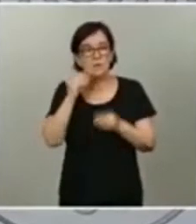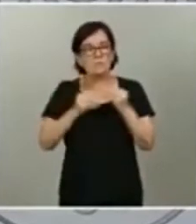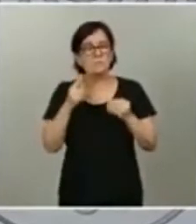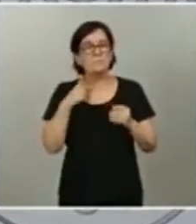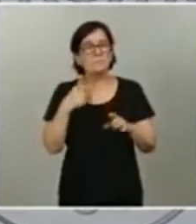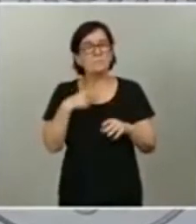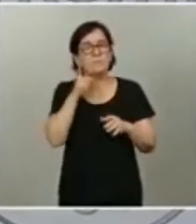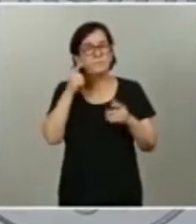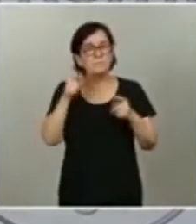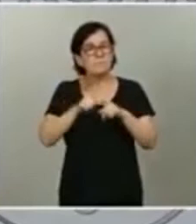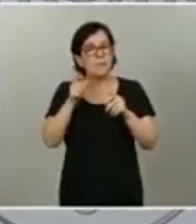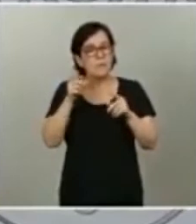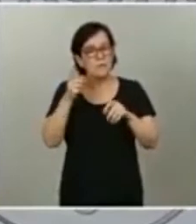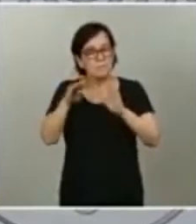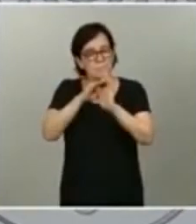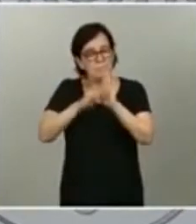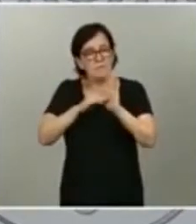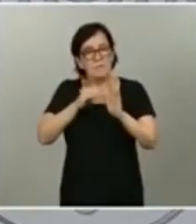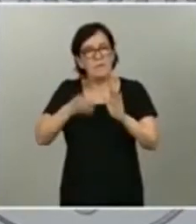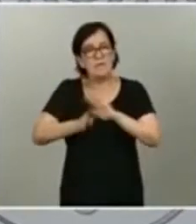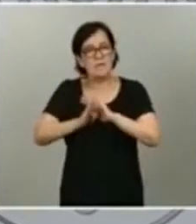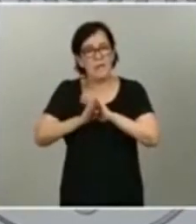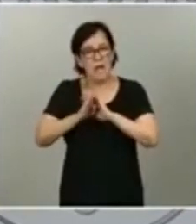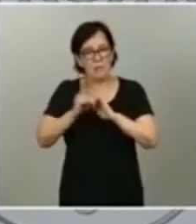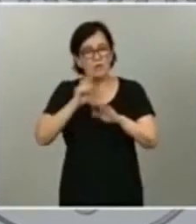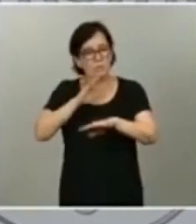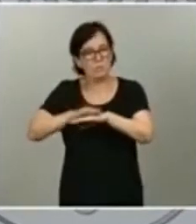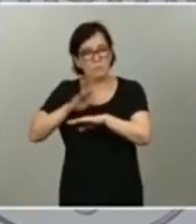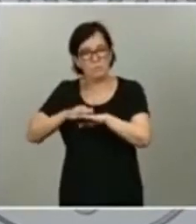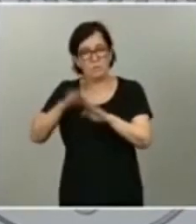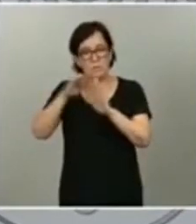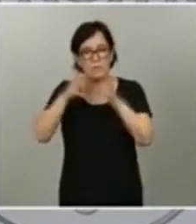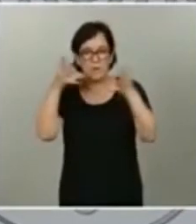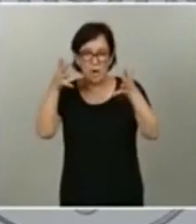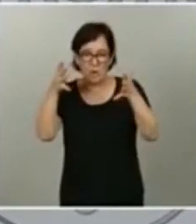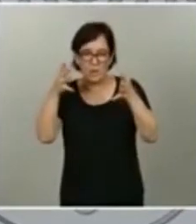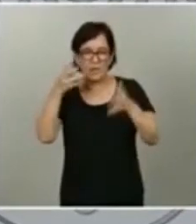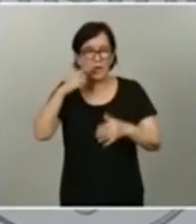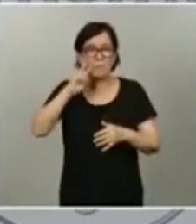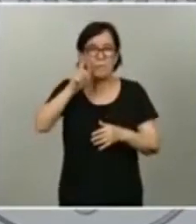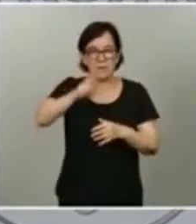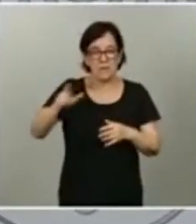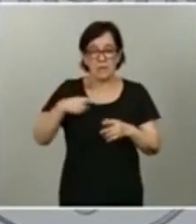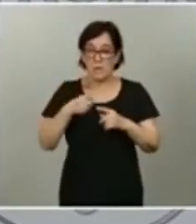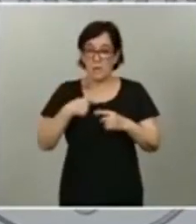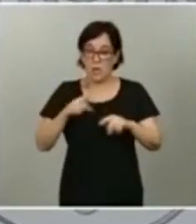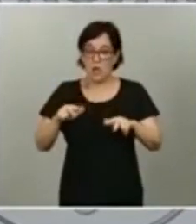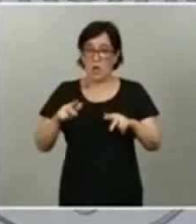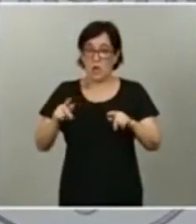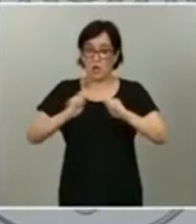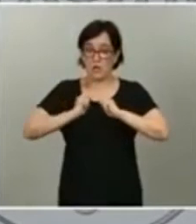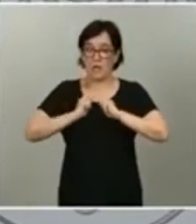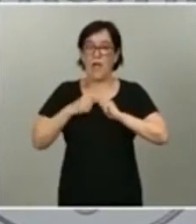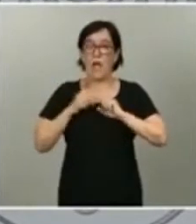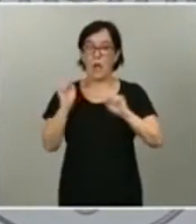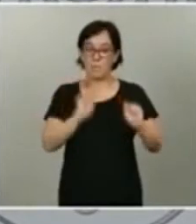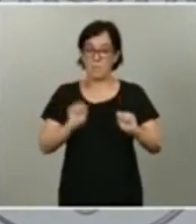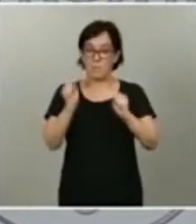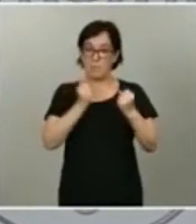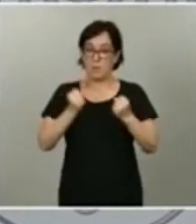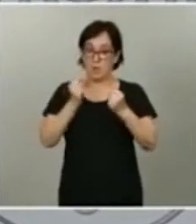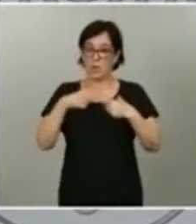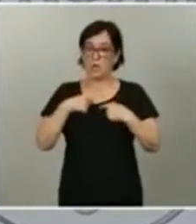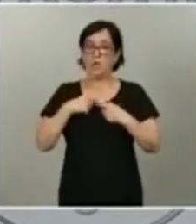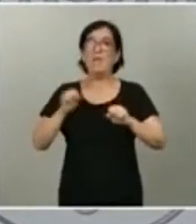recomendaciones que nos dicen los expertos. Esto nos va a permitir protegernos y también fortalecer nuestra economía.